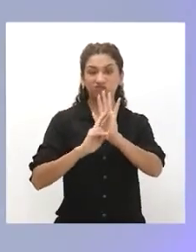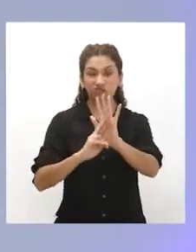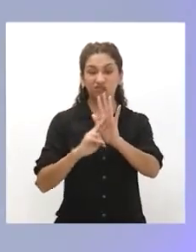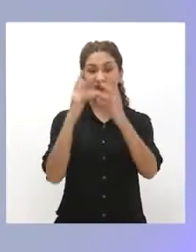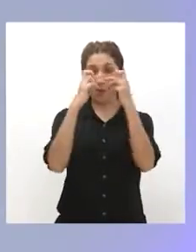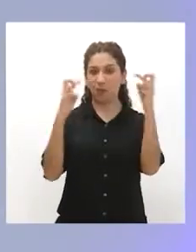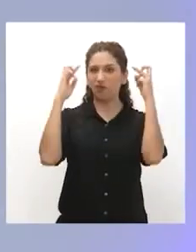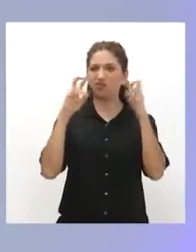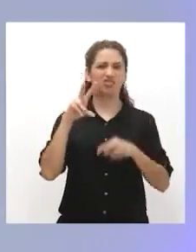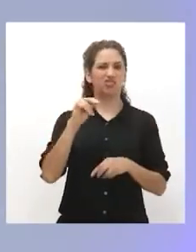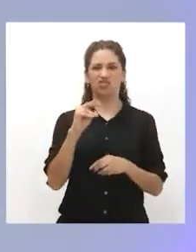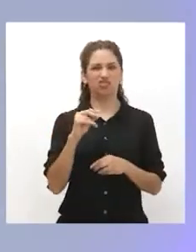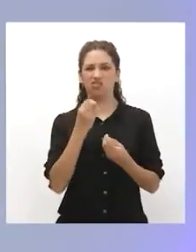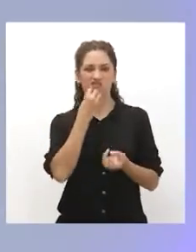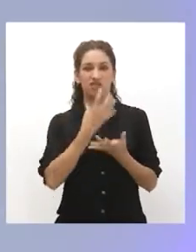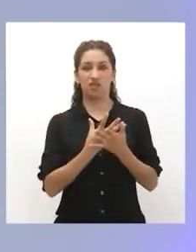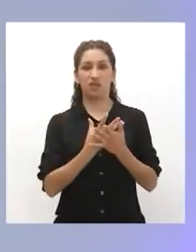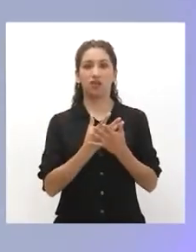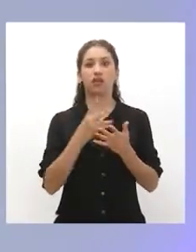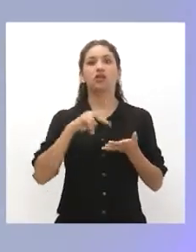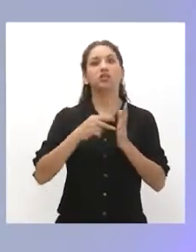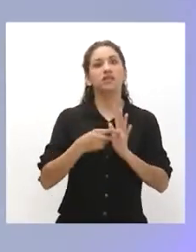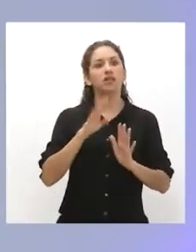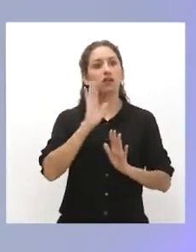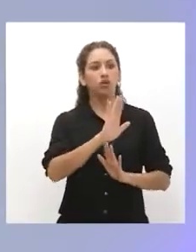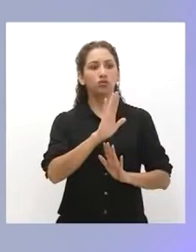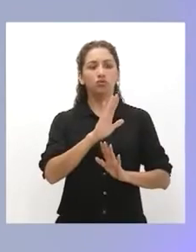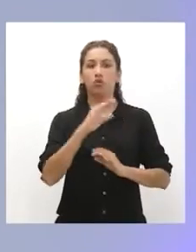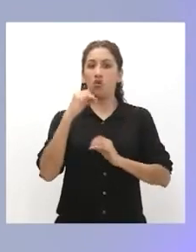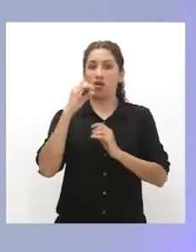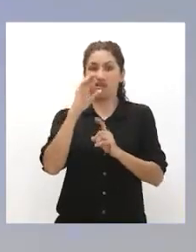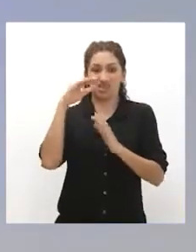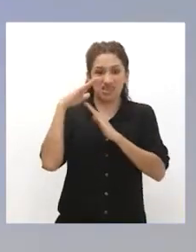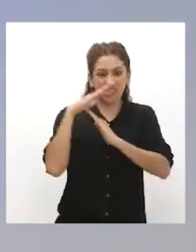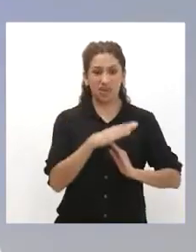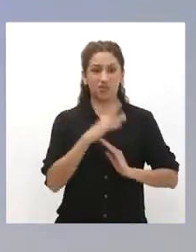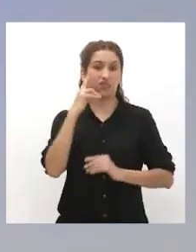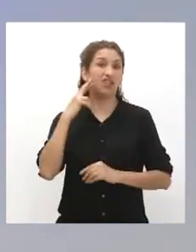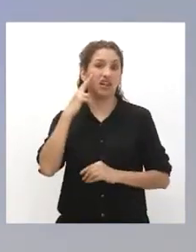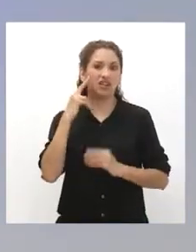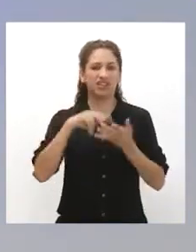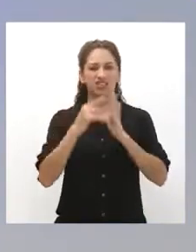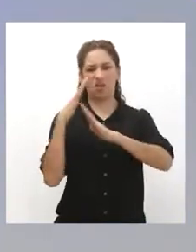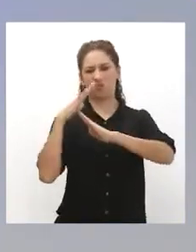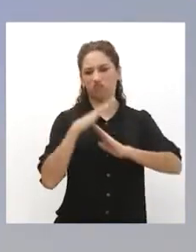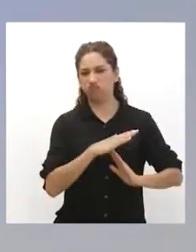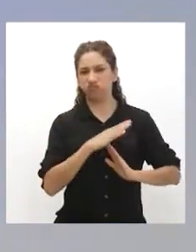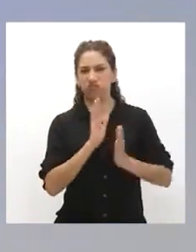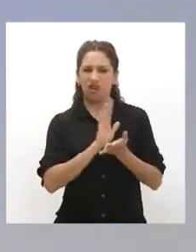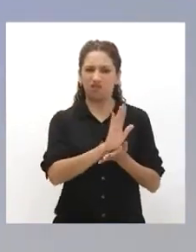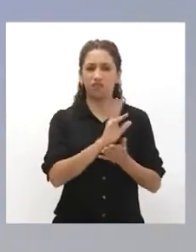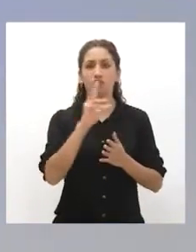ese caso, la discriminación racial afectó su derecho meritorio. La discriminación es un problema que no nos permite avanzar,